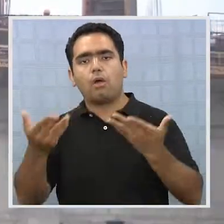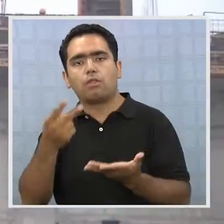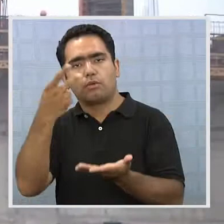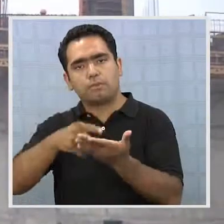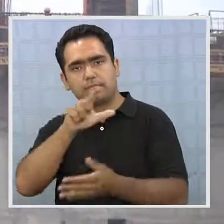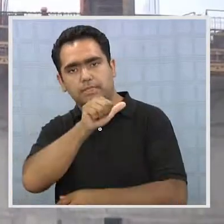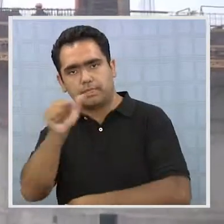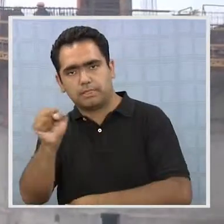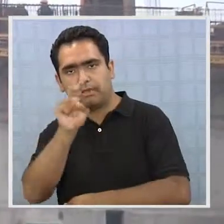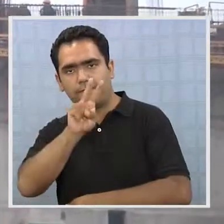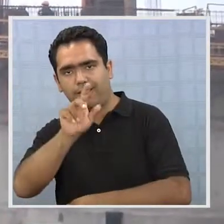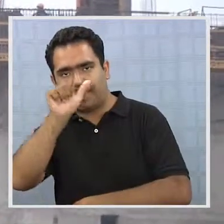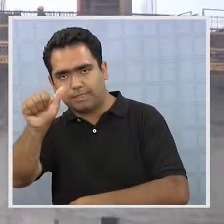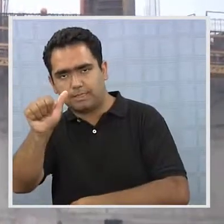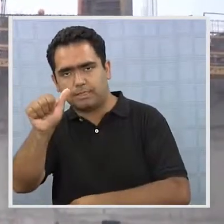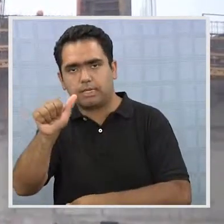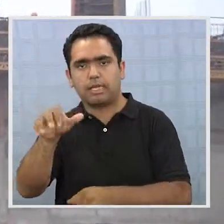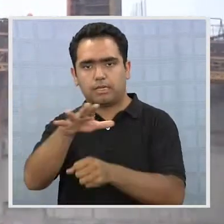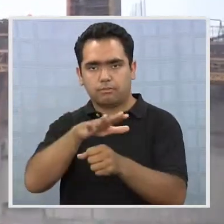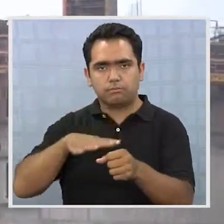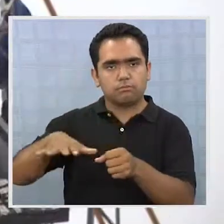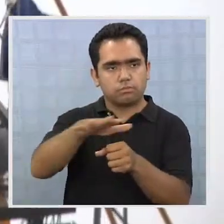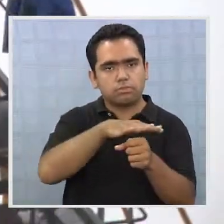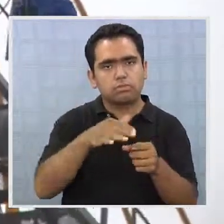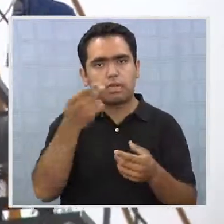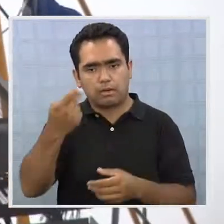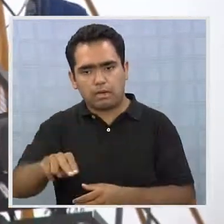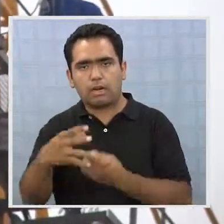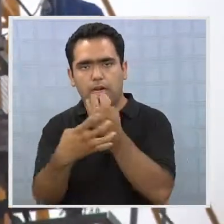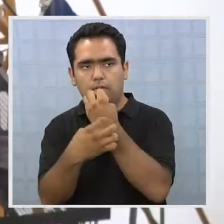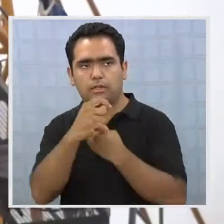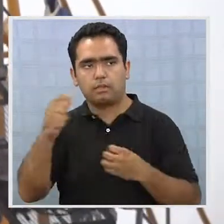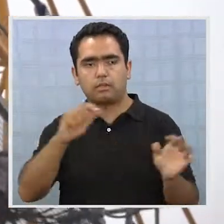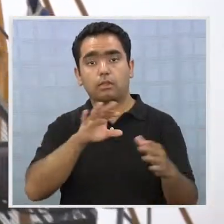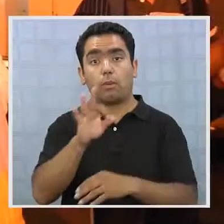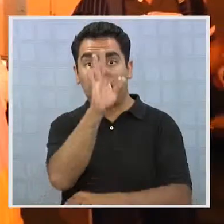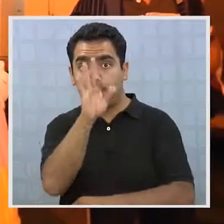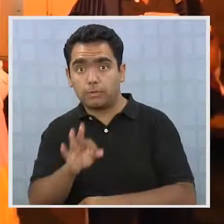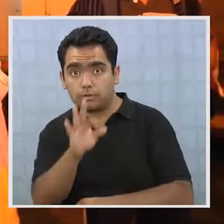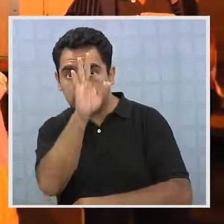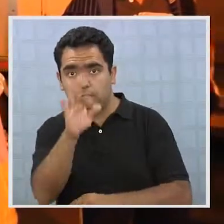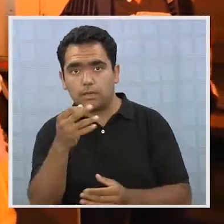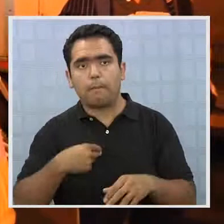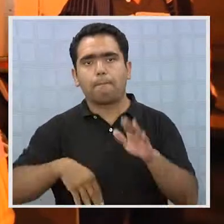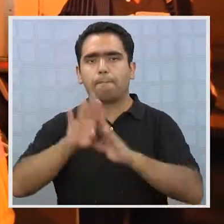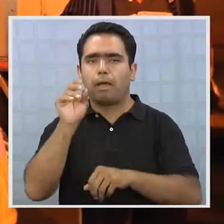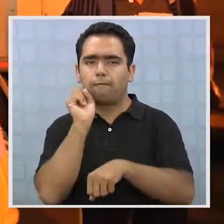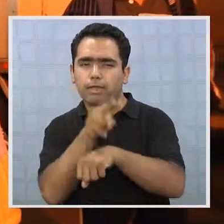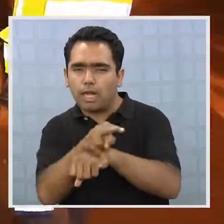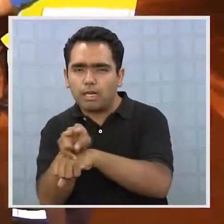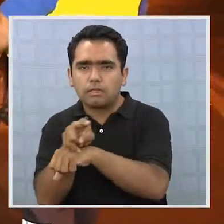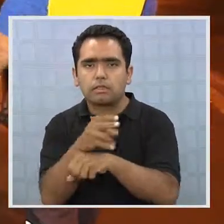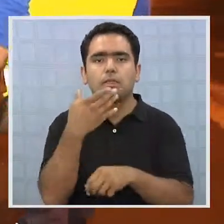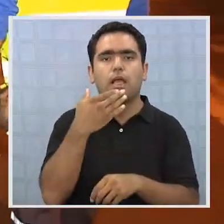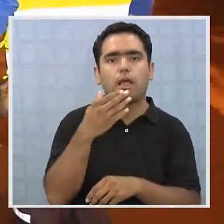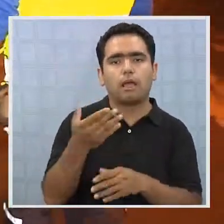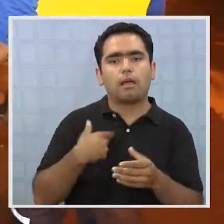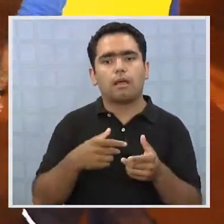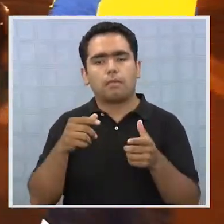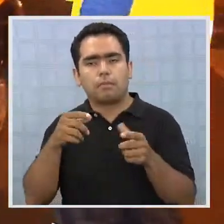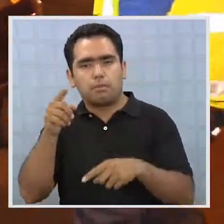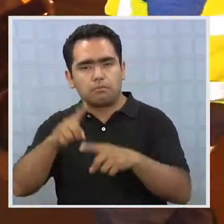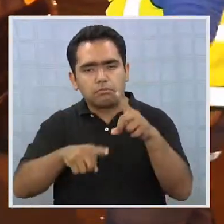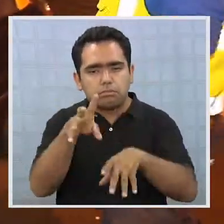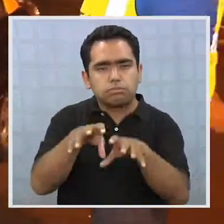.626 casos regionales. Realmente estos datos, todos positivos, mayores fiscalizaciones, mayores conciliaciones, mayores platas